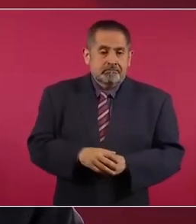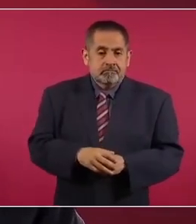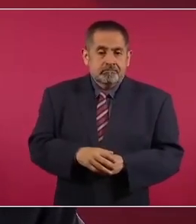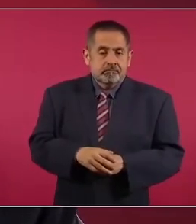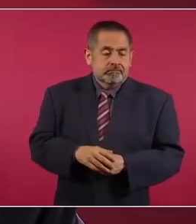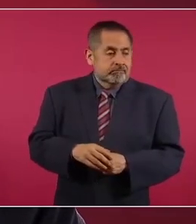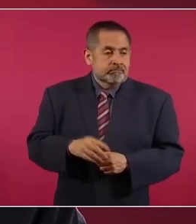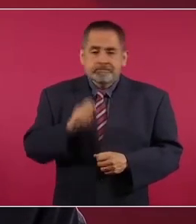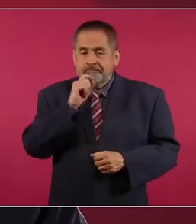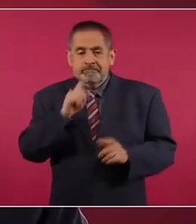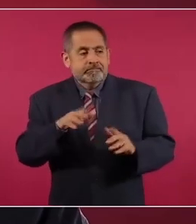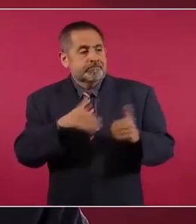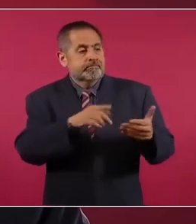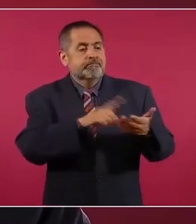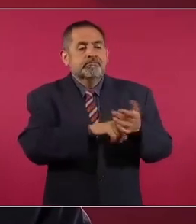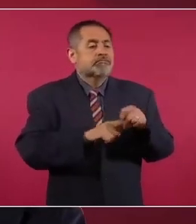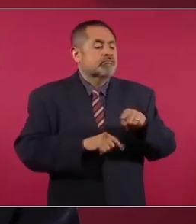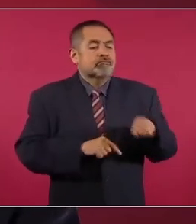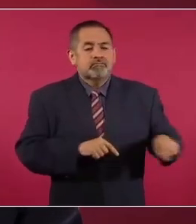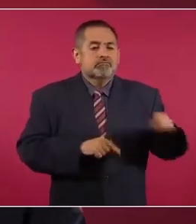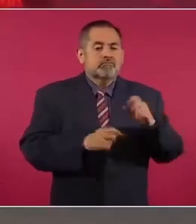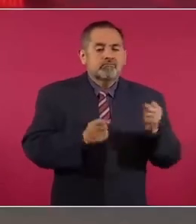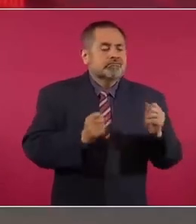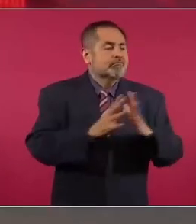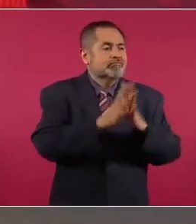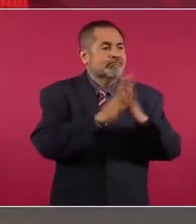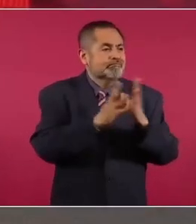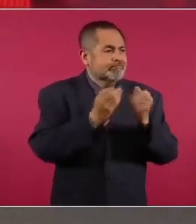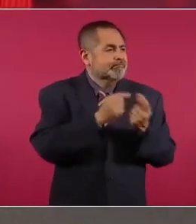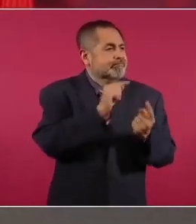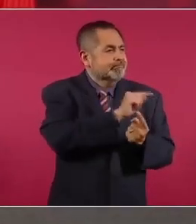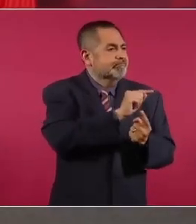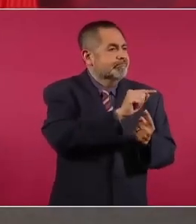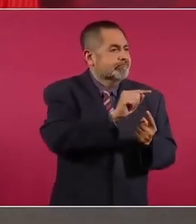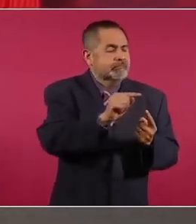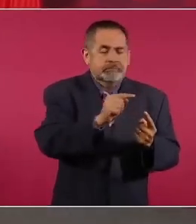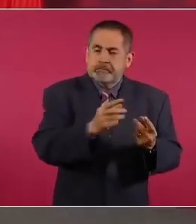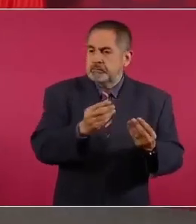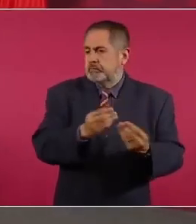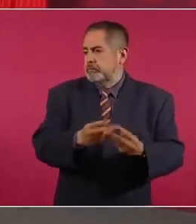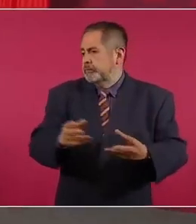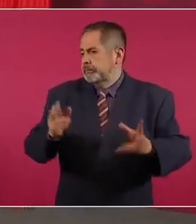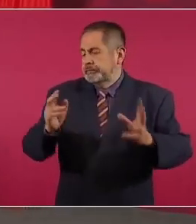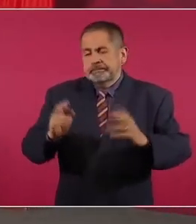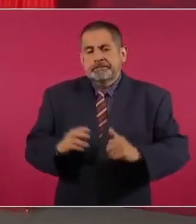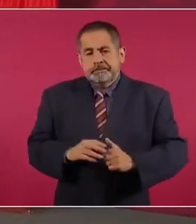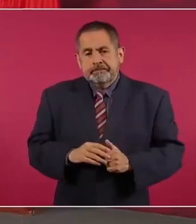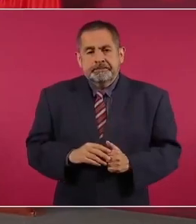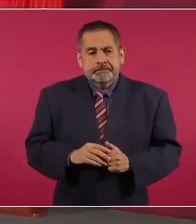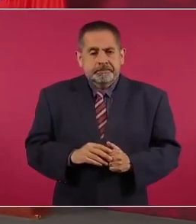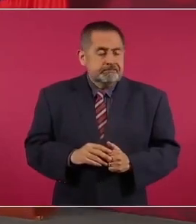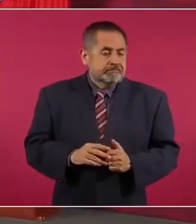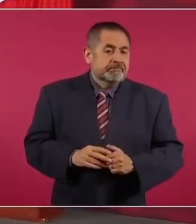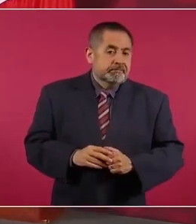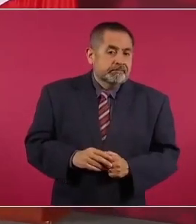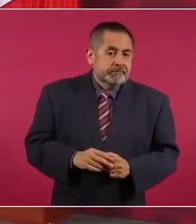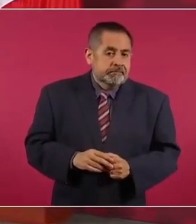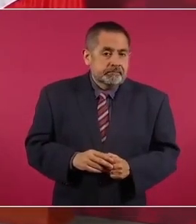gobierno participaron, pues no sólo fue